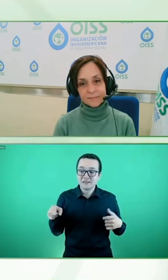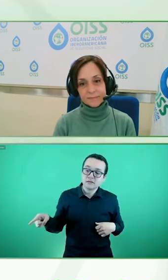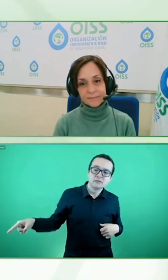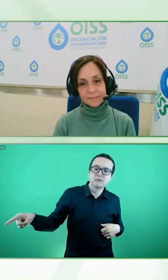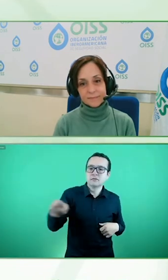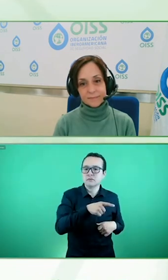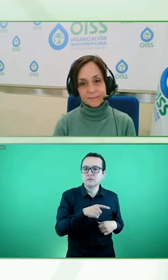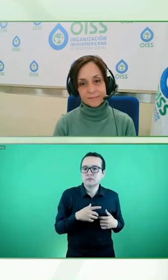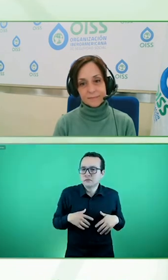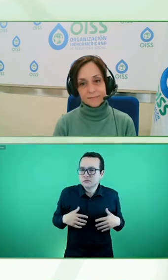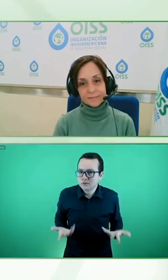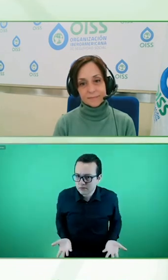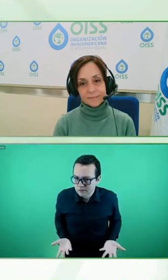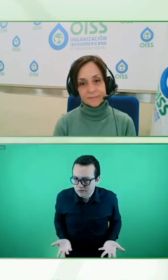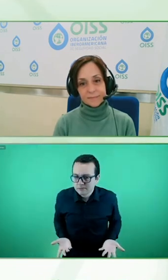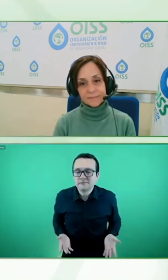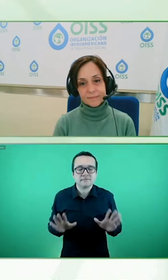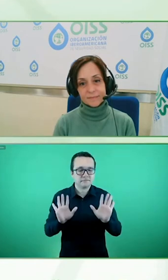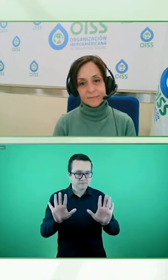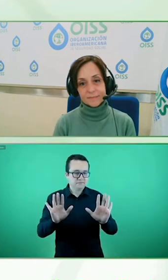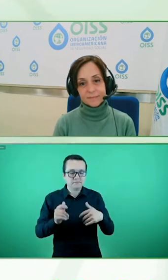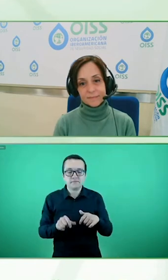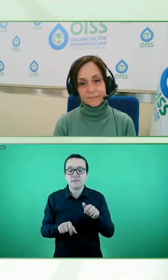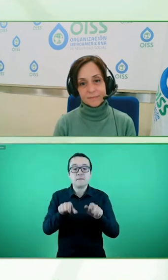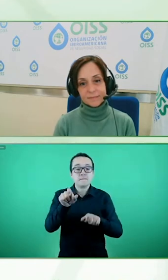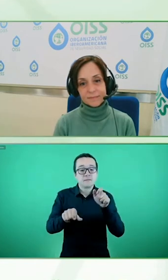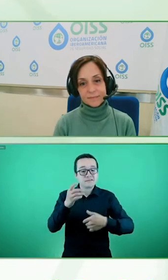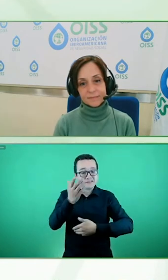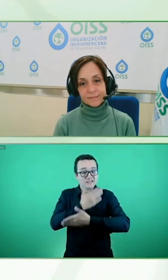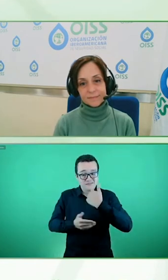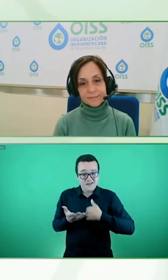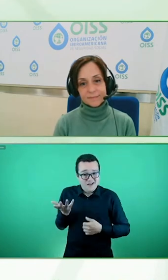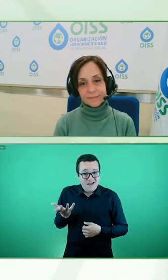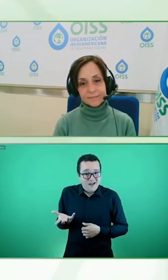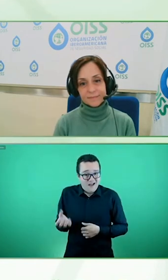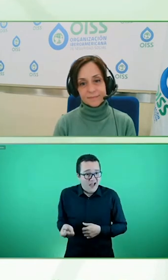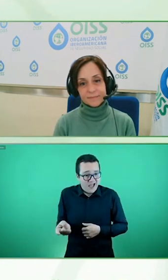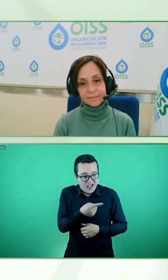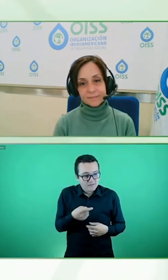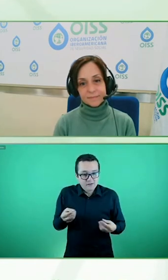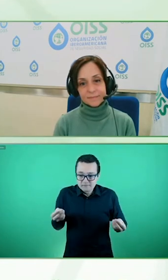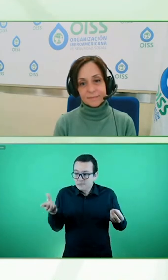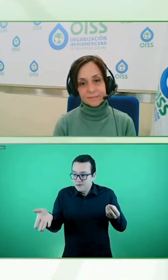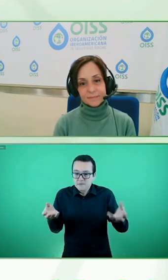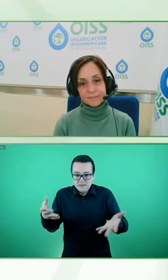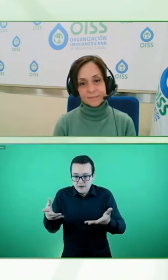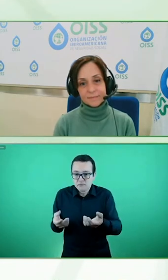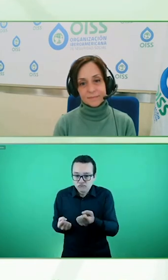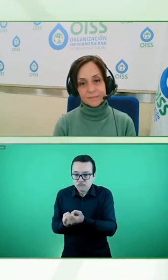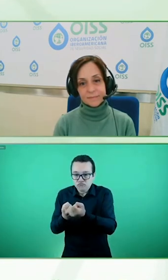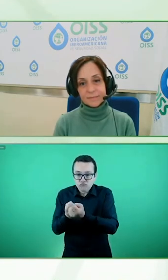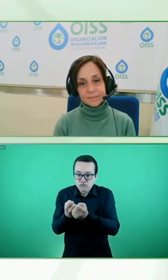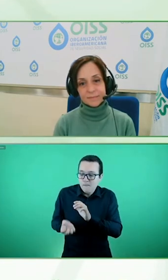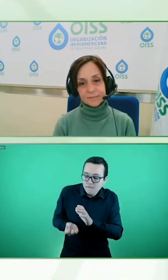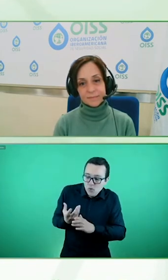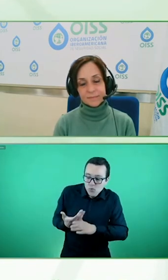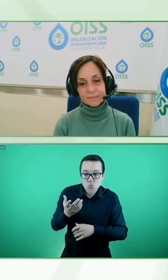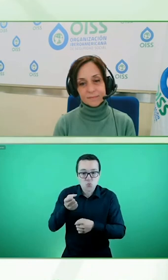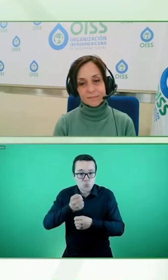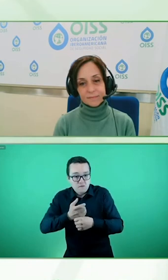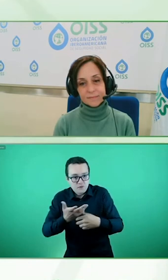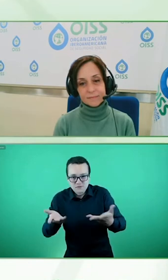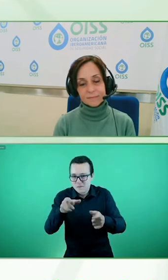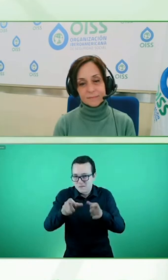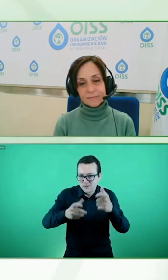existe, y hay que verlo como un mercado que hay que potenciar. Y para potenciar un mercado realmente, bueno,